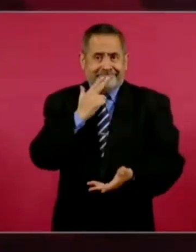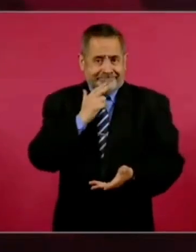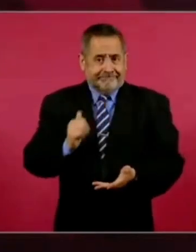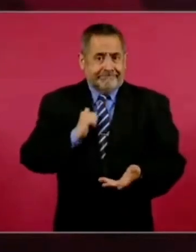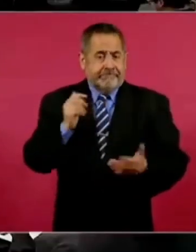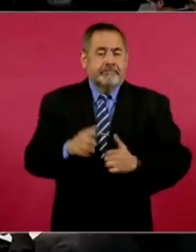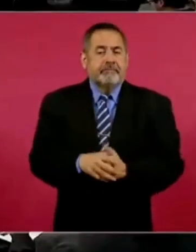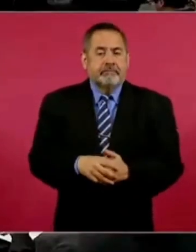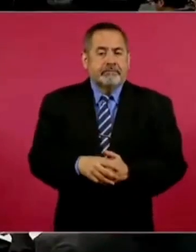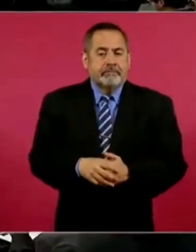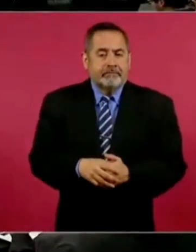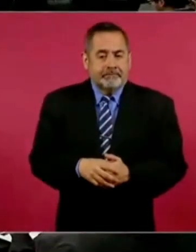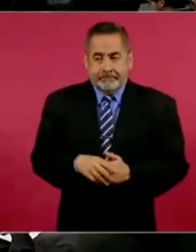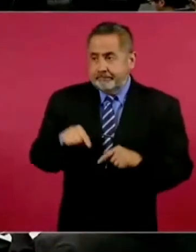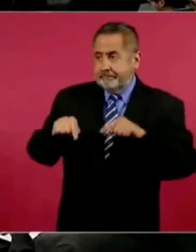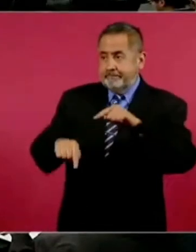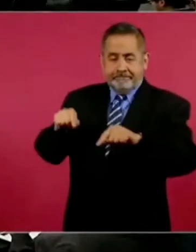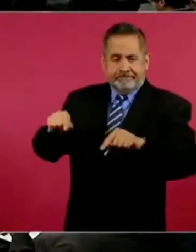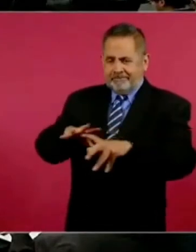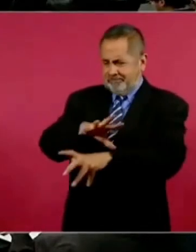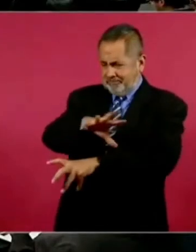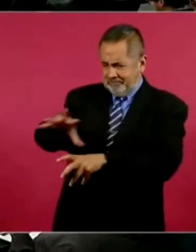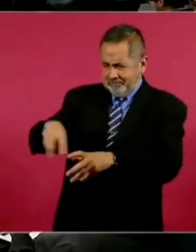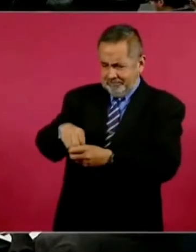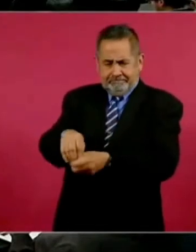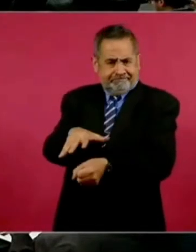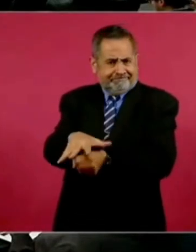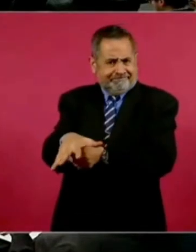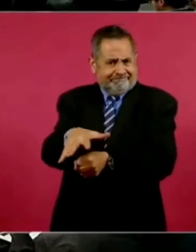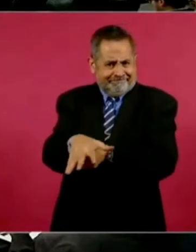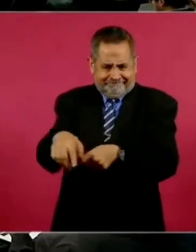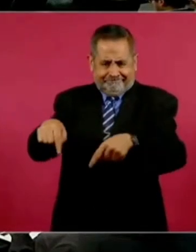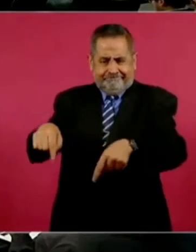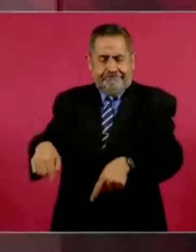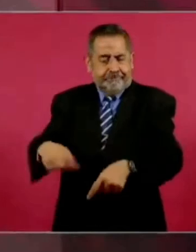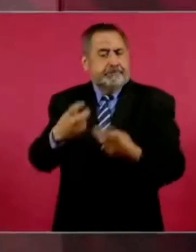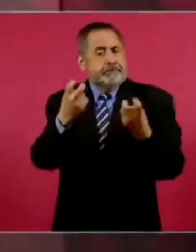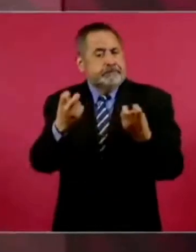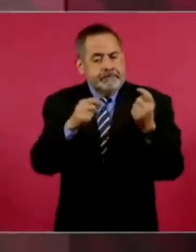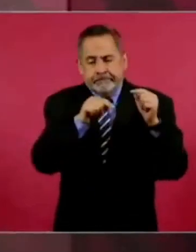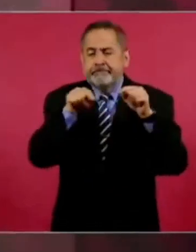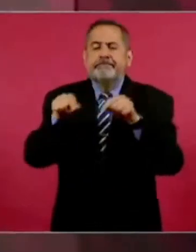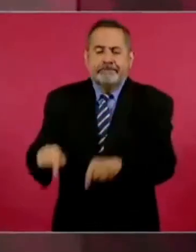Todas las instalaciones están ahí, por eso se hizo